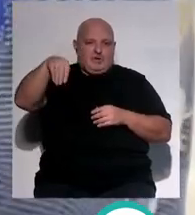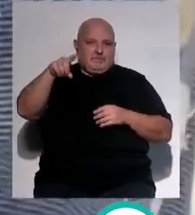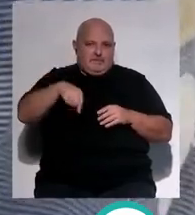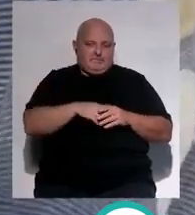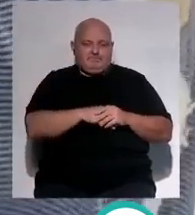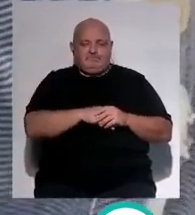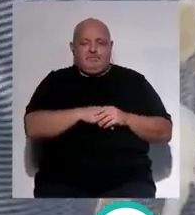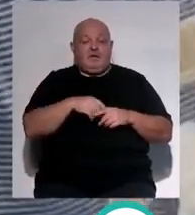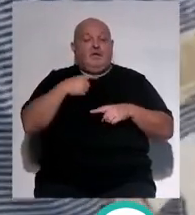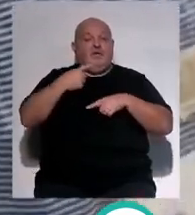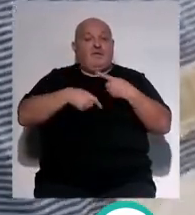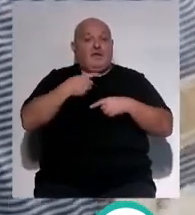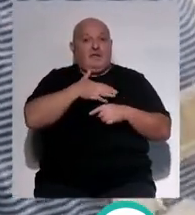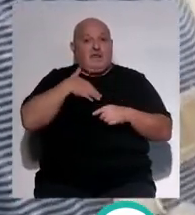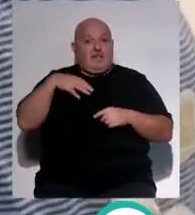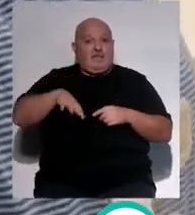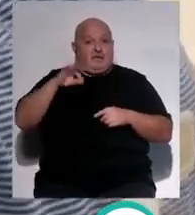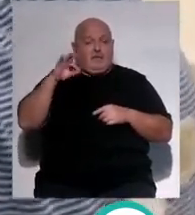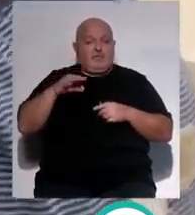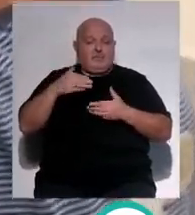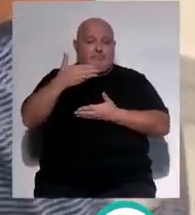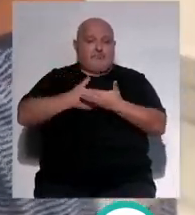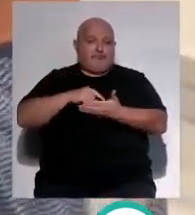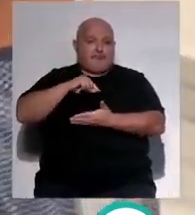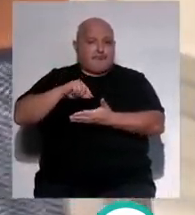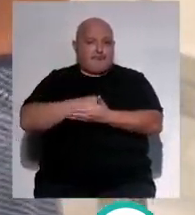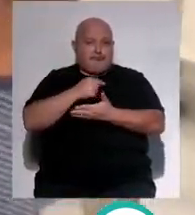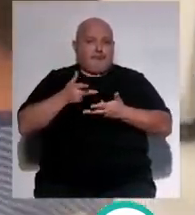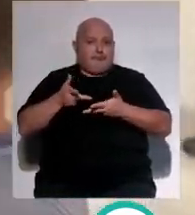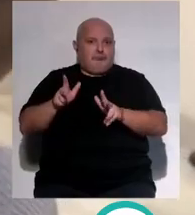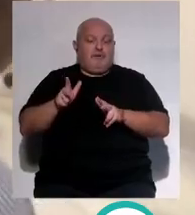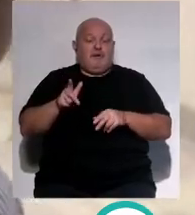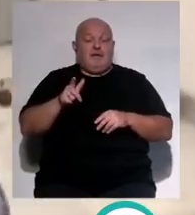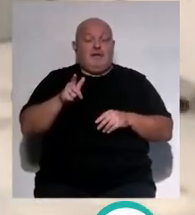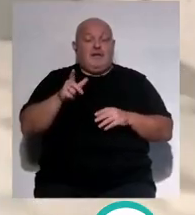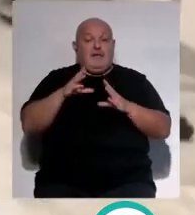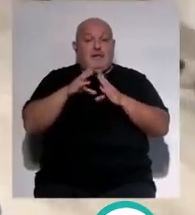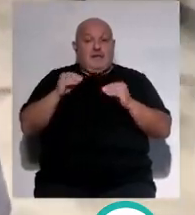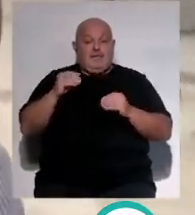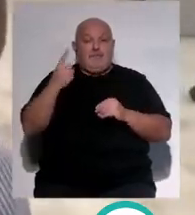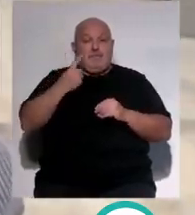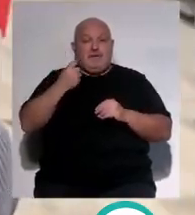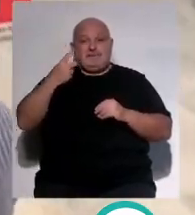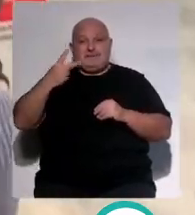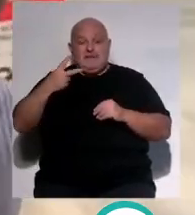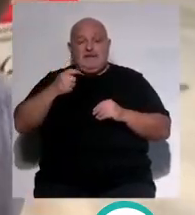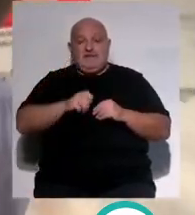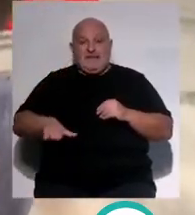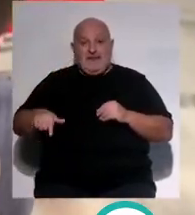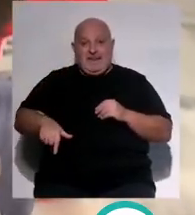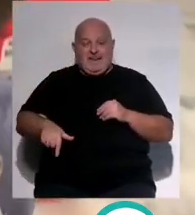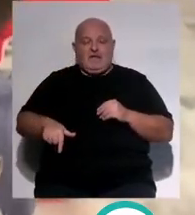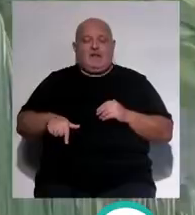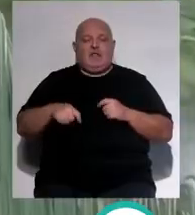Si las familias así lo deciden, autorizando oficialmente, los niños andaluces de primero y segundo de infantil